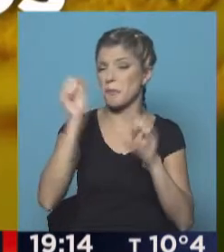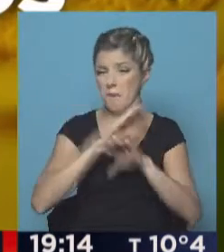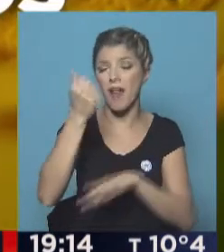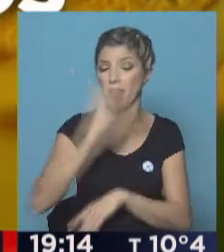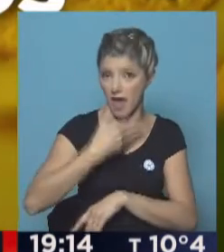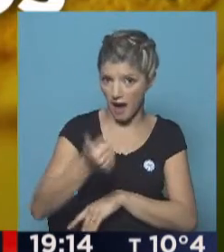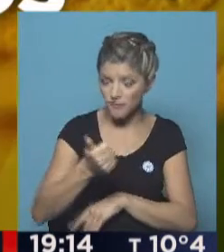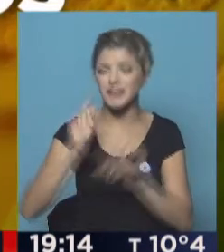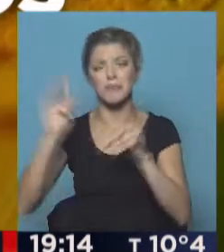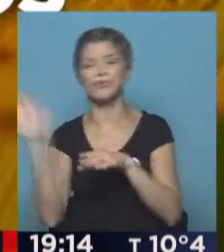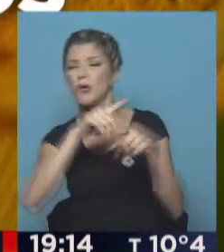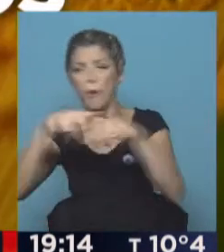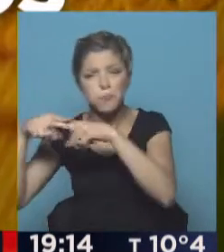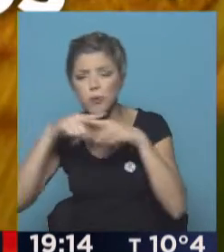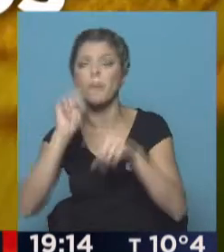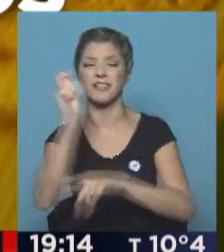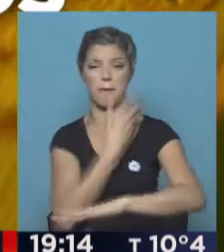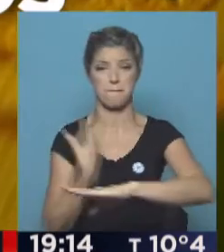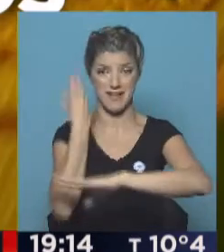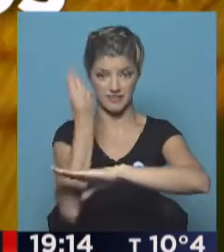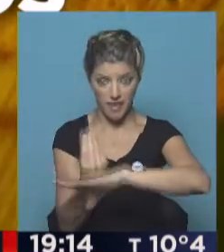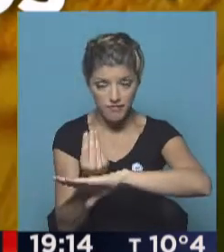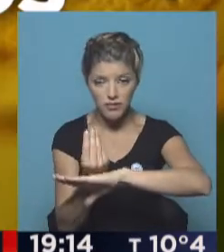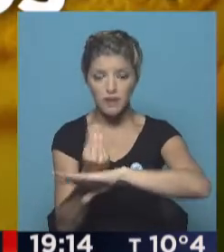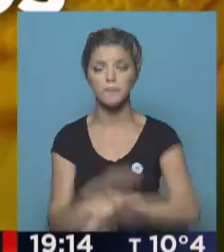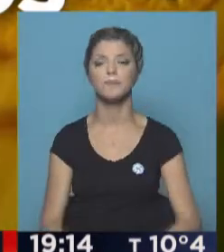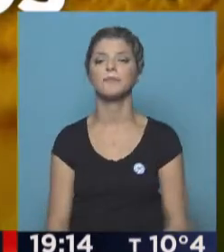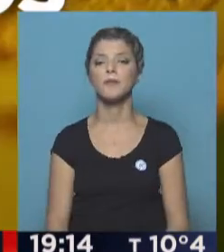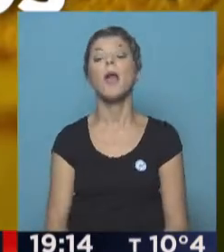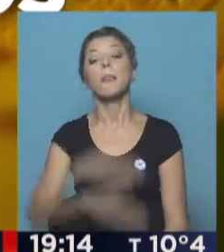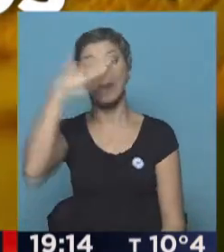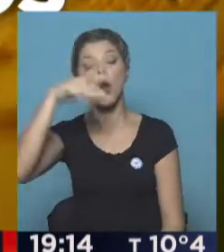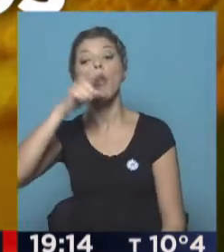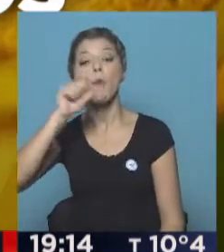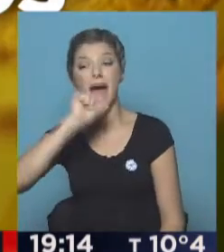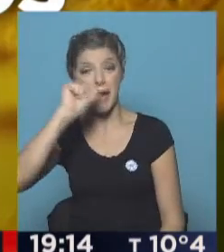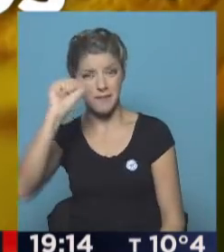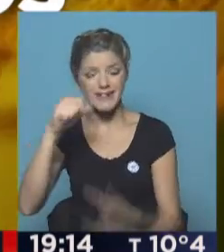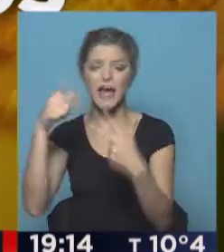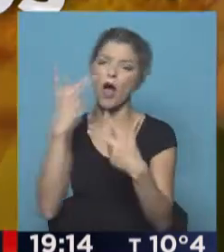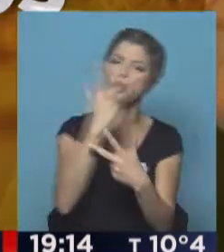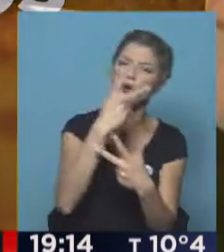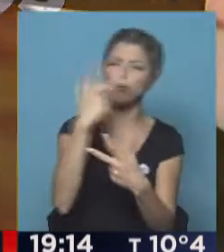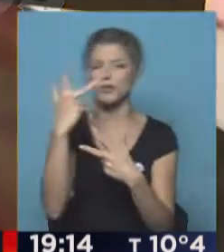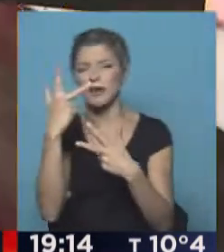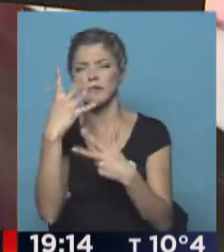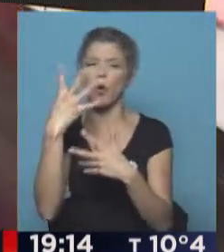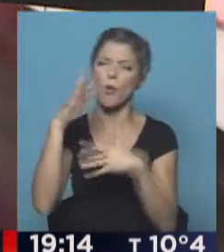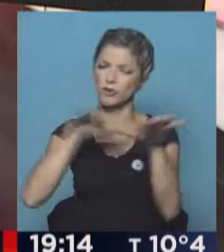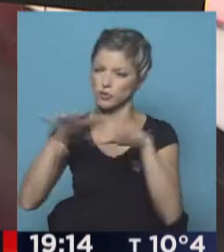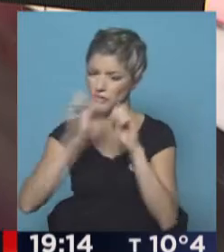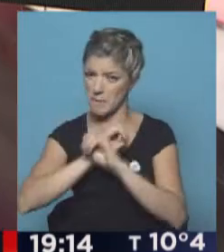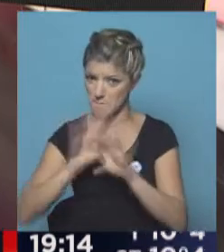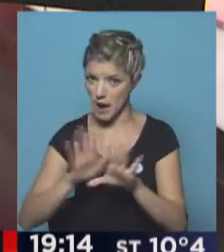Disputa de poder por la presidencia. Y en la Copa América, tres o cuatro hechos que se produjeron y también generaron mucho